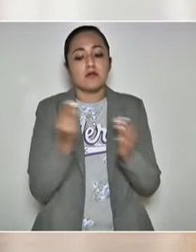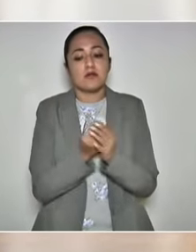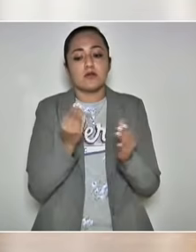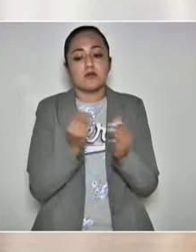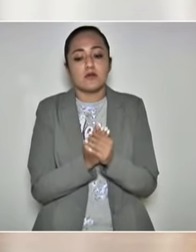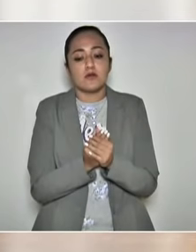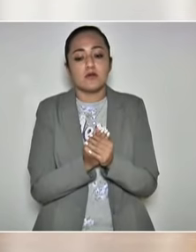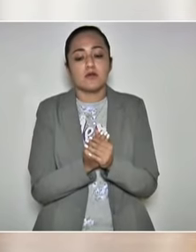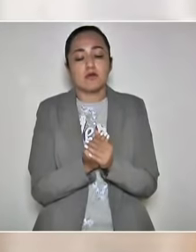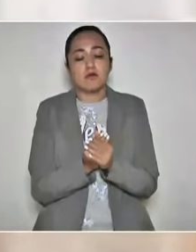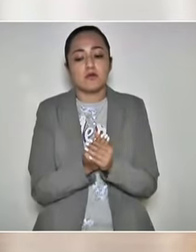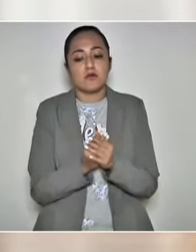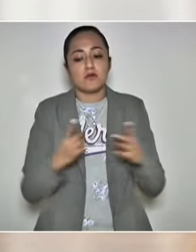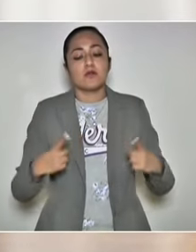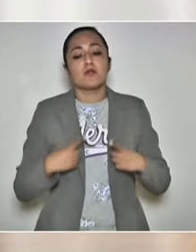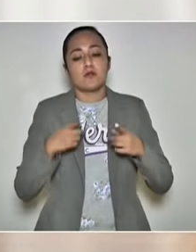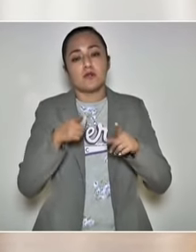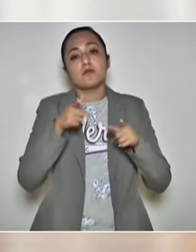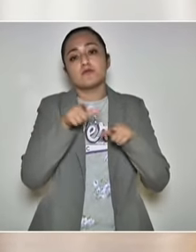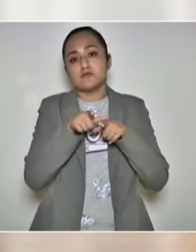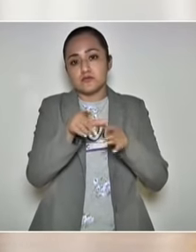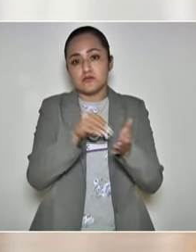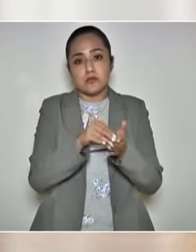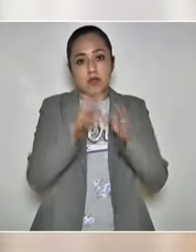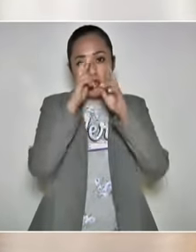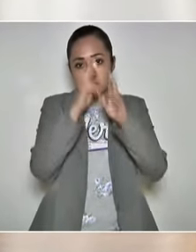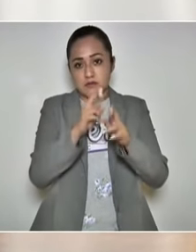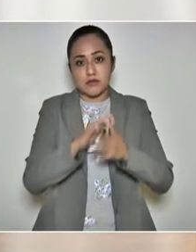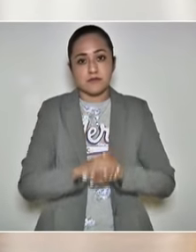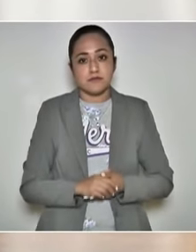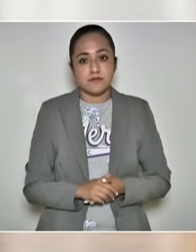que hay que dar seguimiento y hay que respetar.